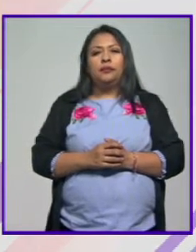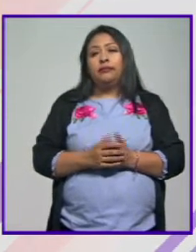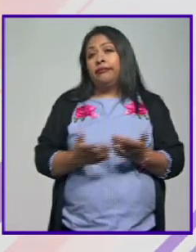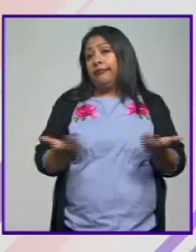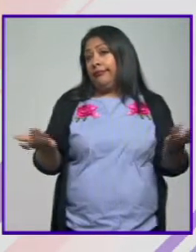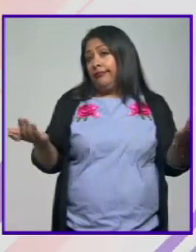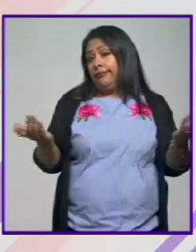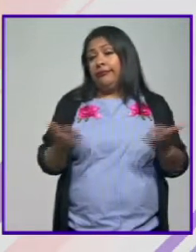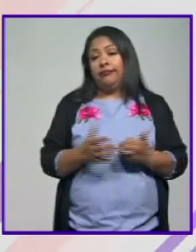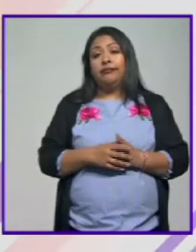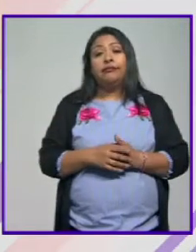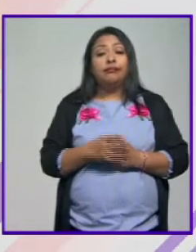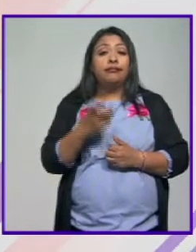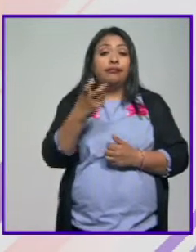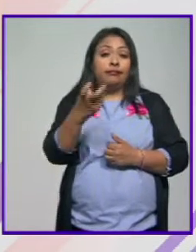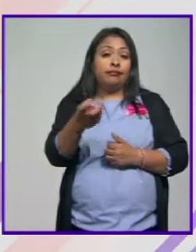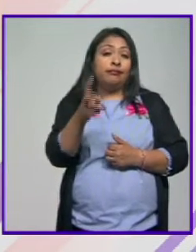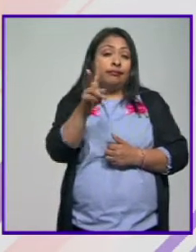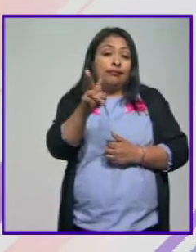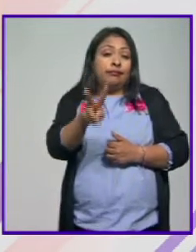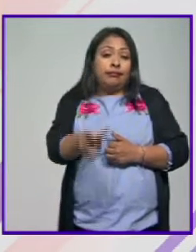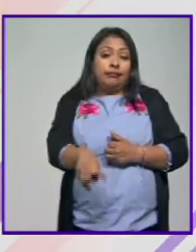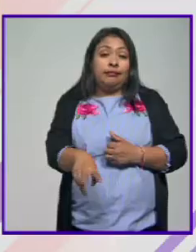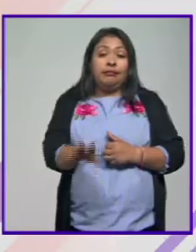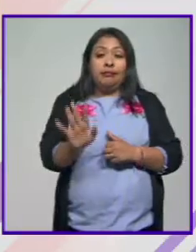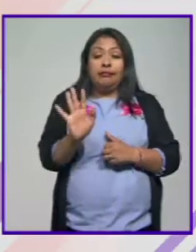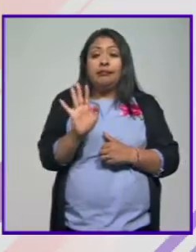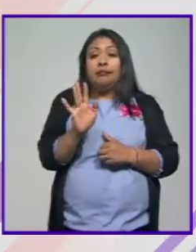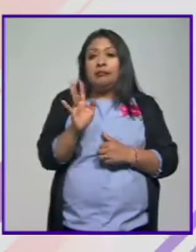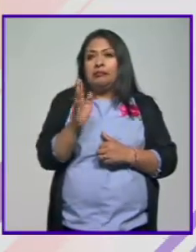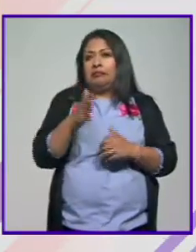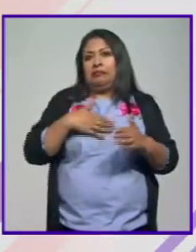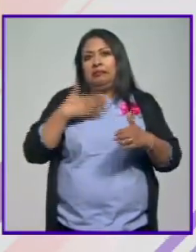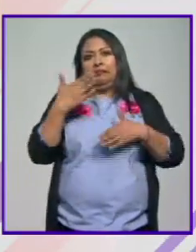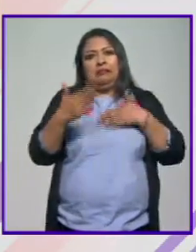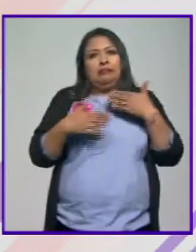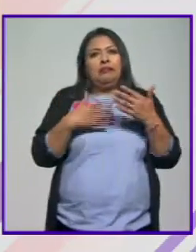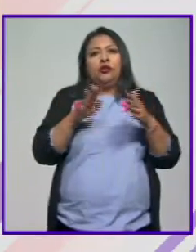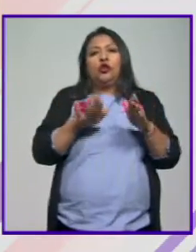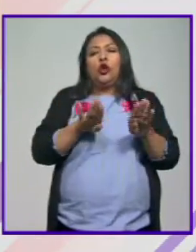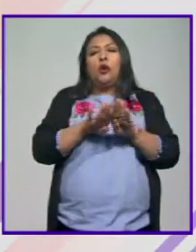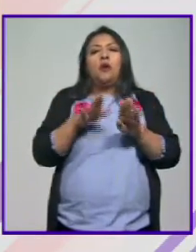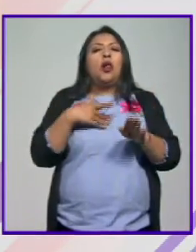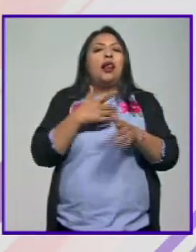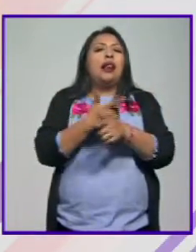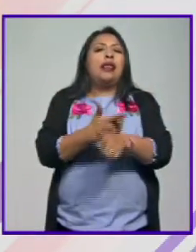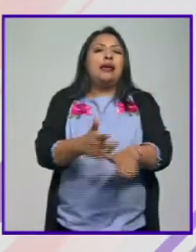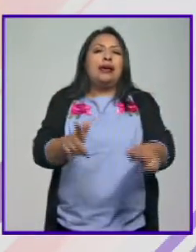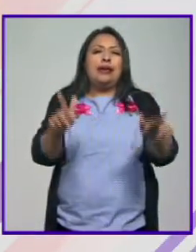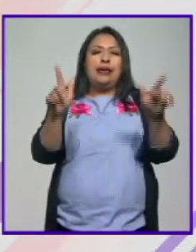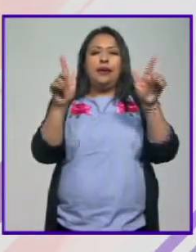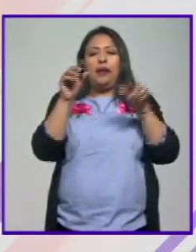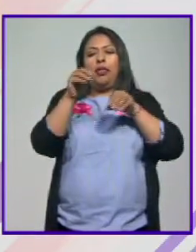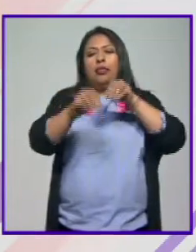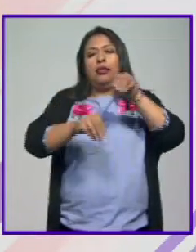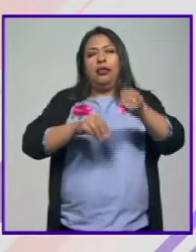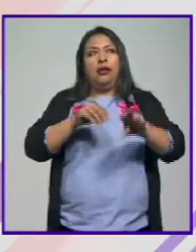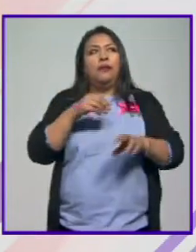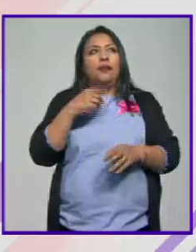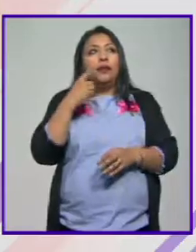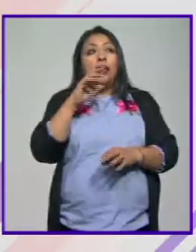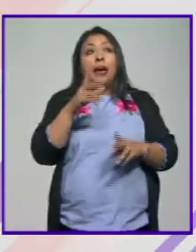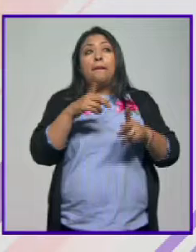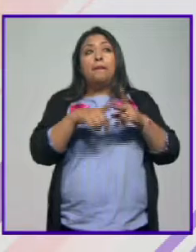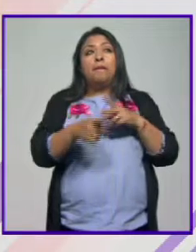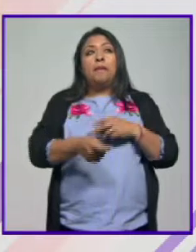y bueno pues eso fue fue realmente muy divertido esa libertad ¿no? este de estética ¿no? ya salieron